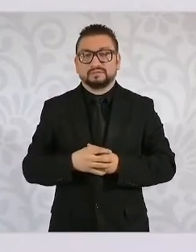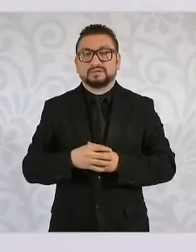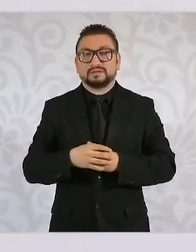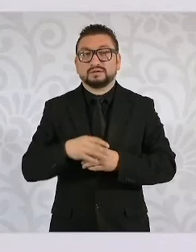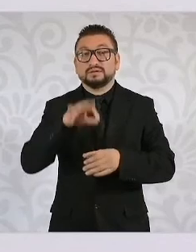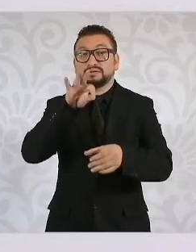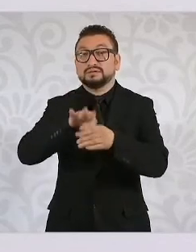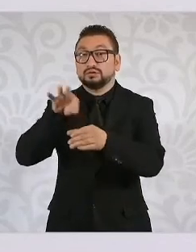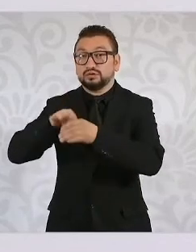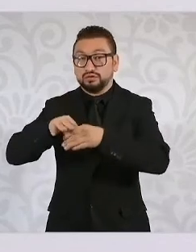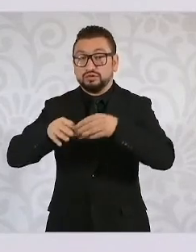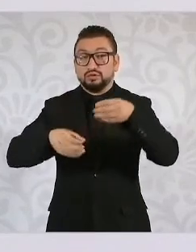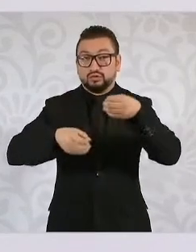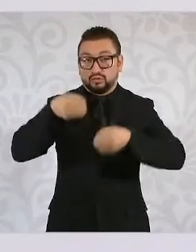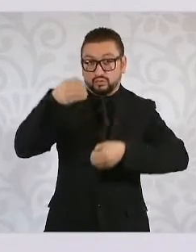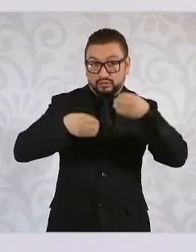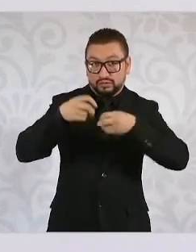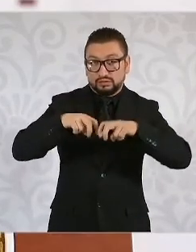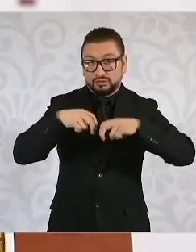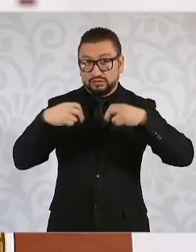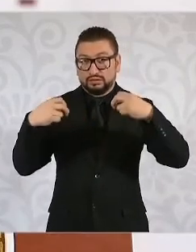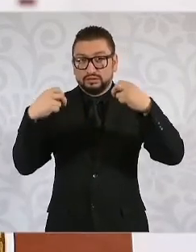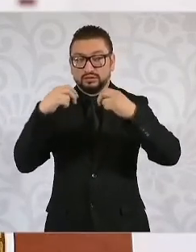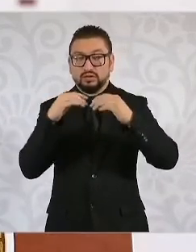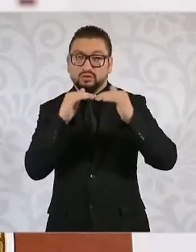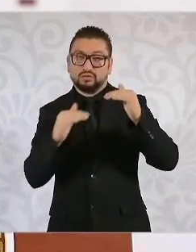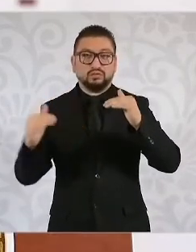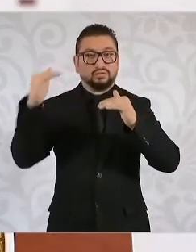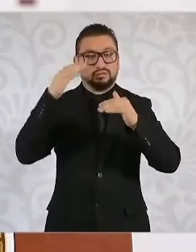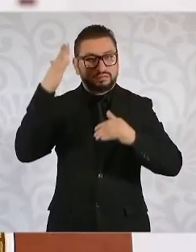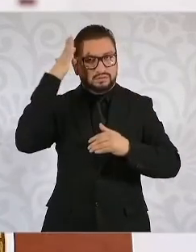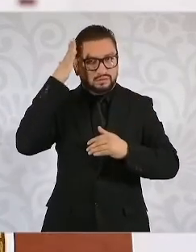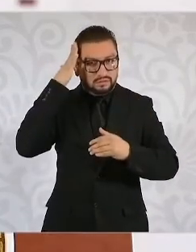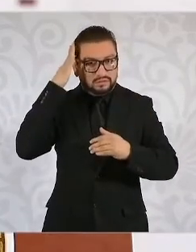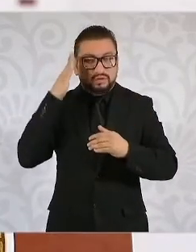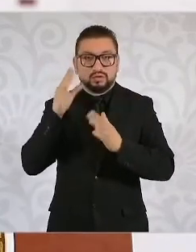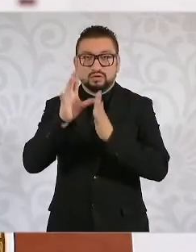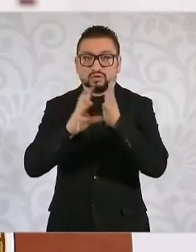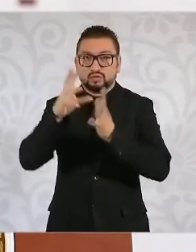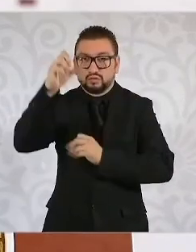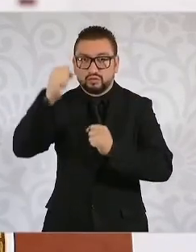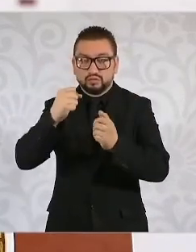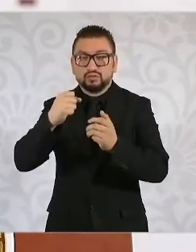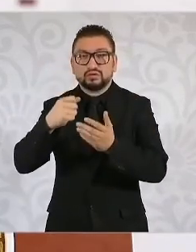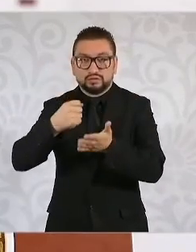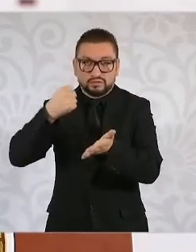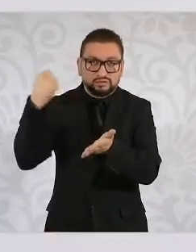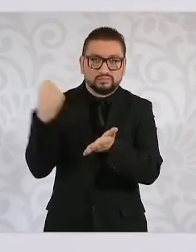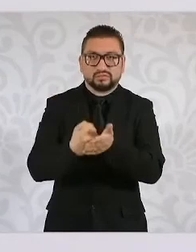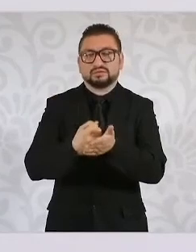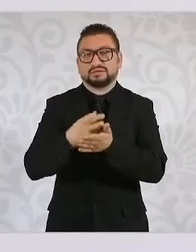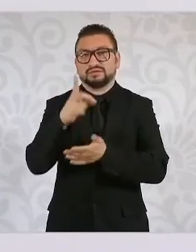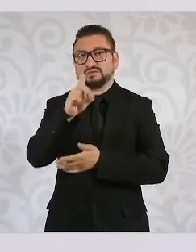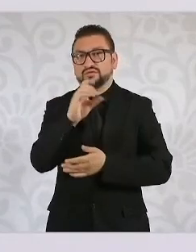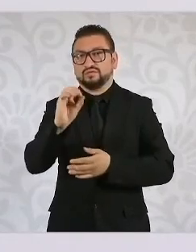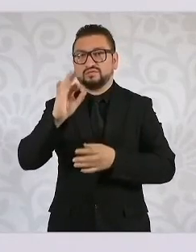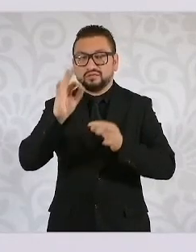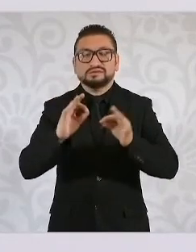jueces, magistrados y ministros, aprobada en la Constitución, publicada en el Diario Oficial,